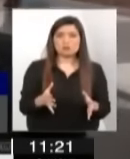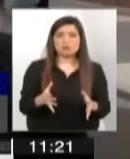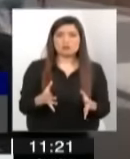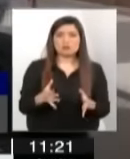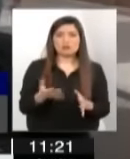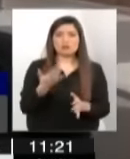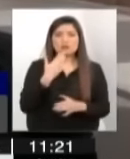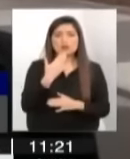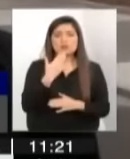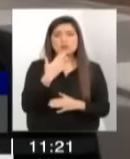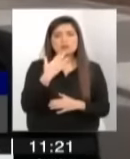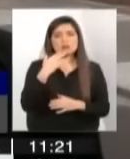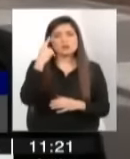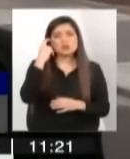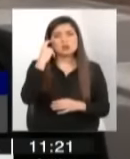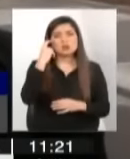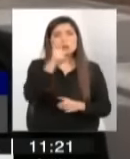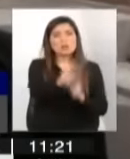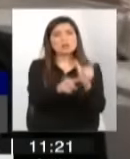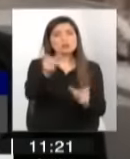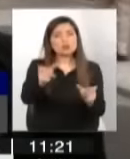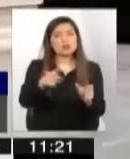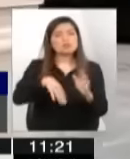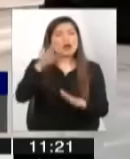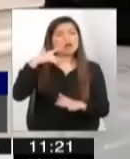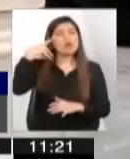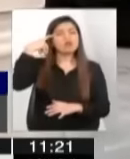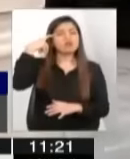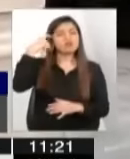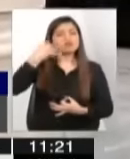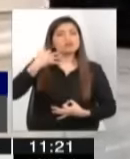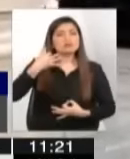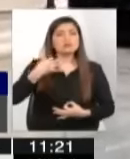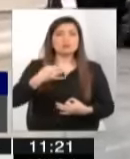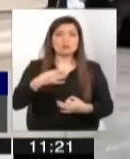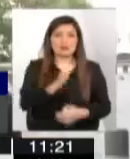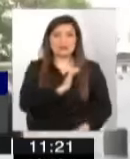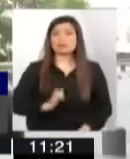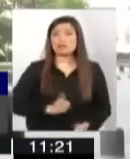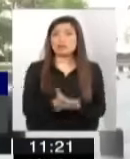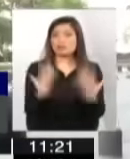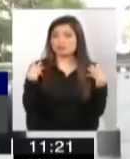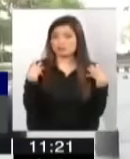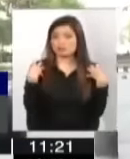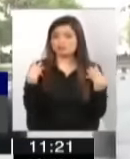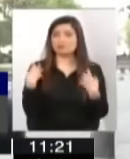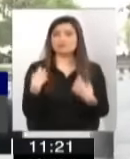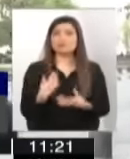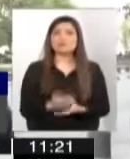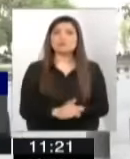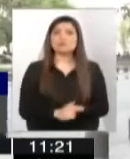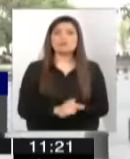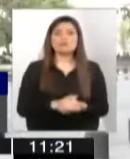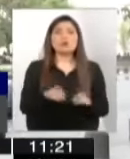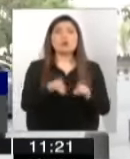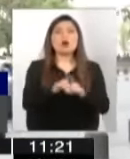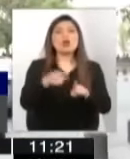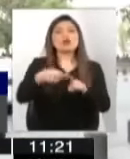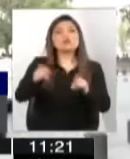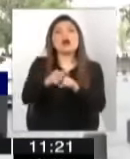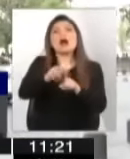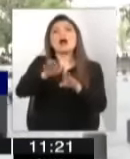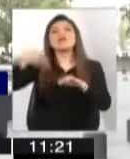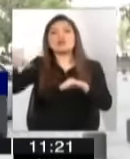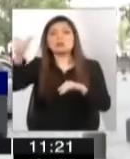Y con serio, yo creo que con personas con más criterio, el Estado se tiene que hacer cargo. Algún ente regulador externo. En